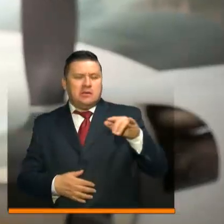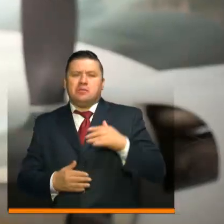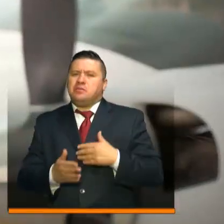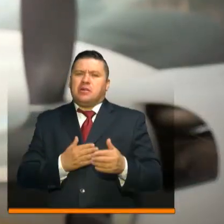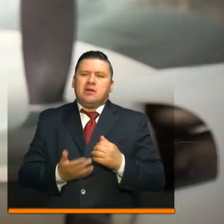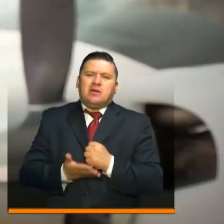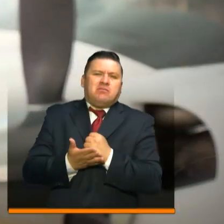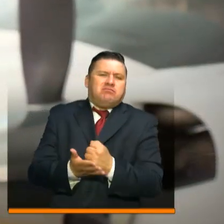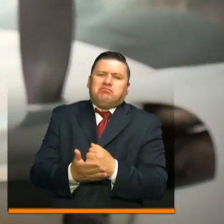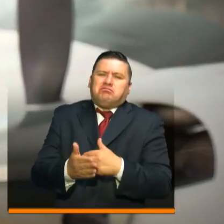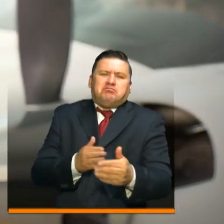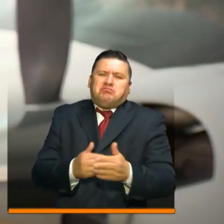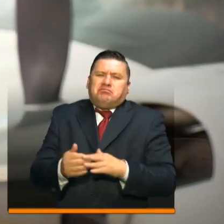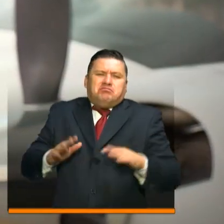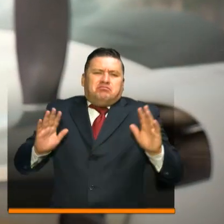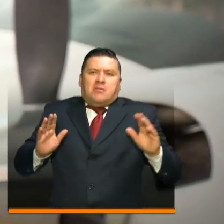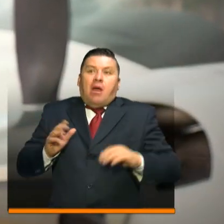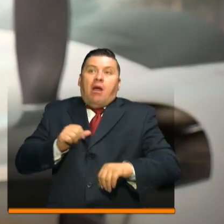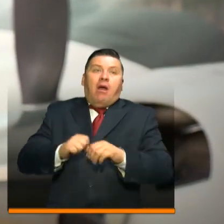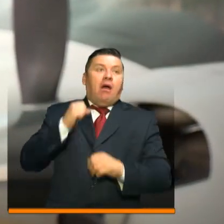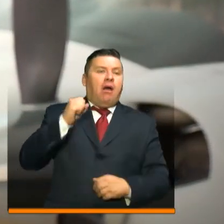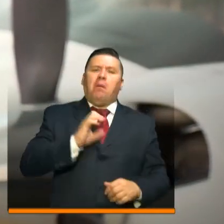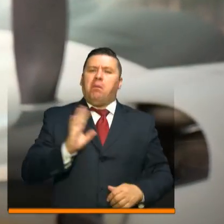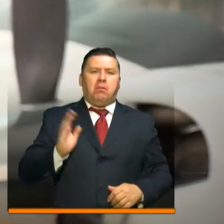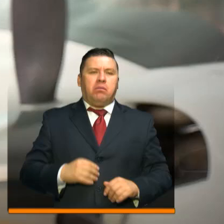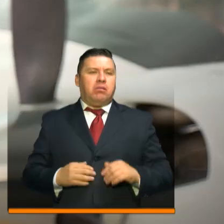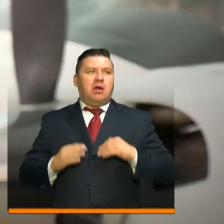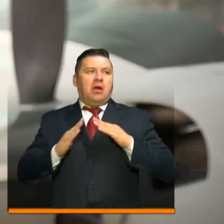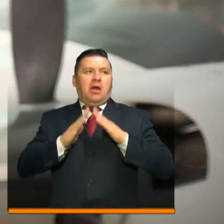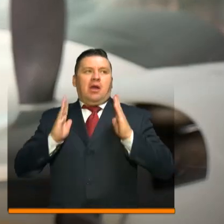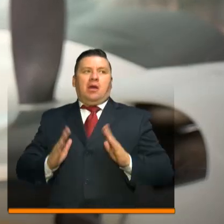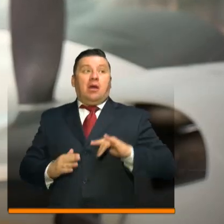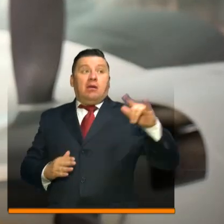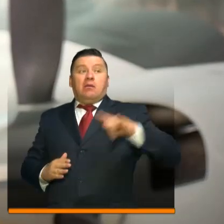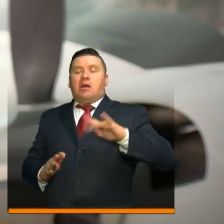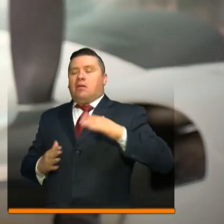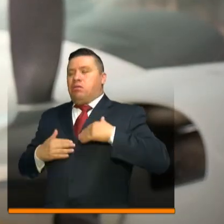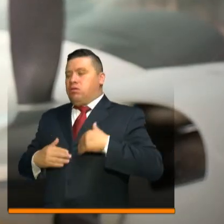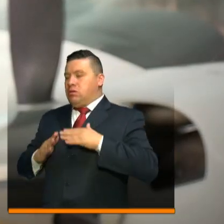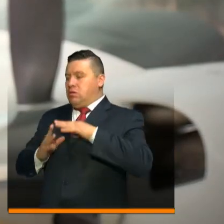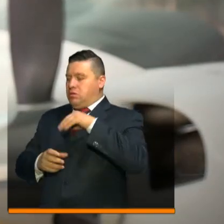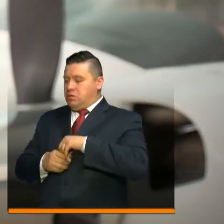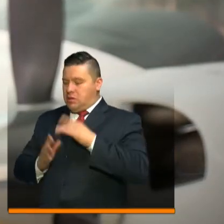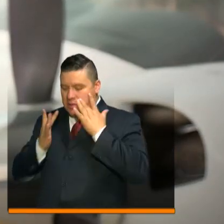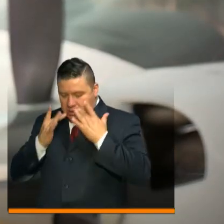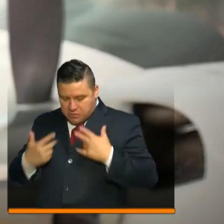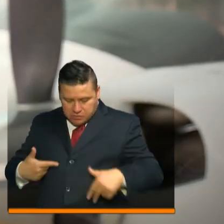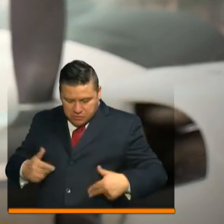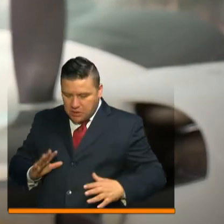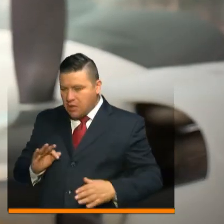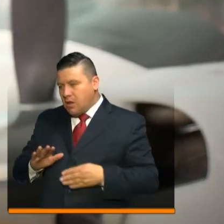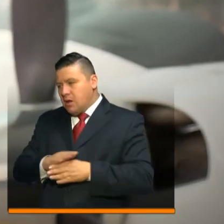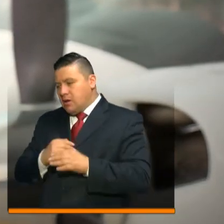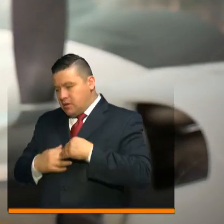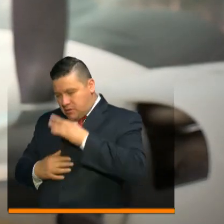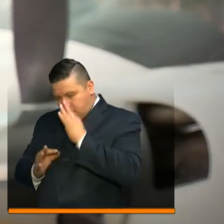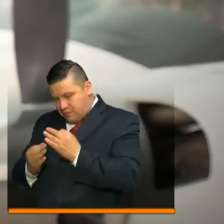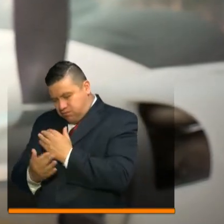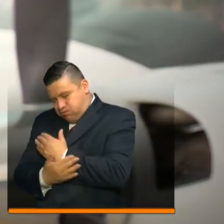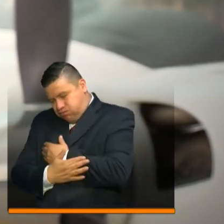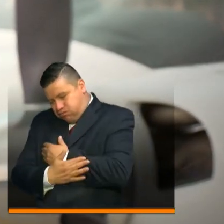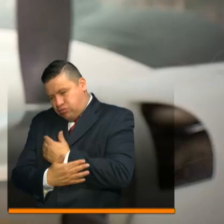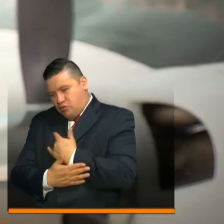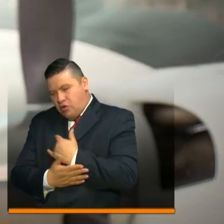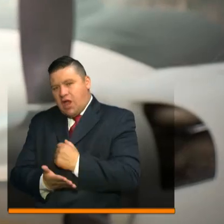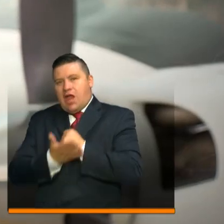allá de ayudar no tenemos ninguna otra recompensa que llegar a casa, hacer el procedimiento de ingreso a casa sano y decirle a nuestras familias,